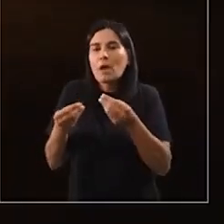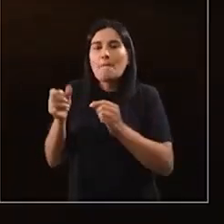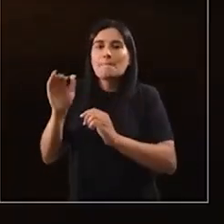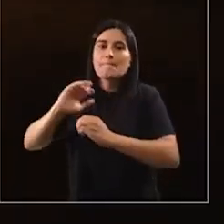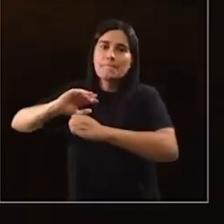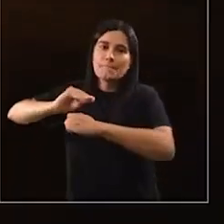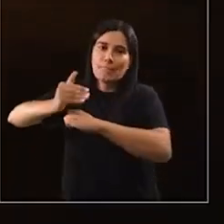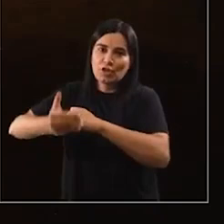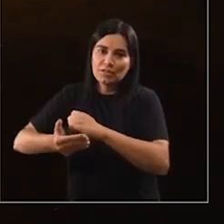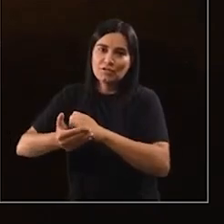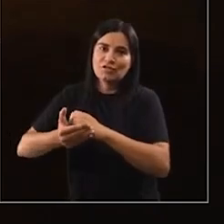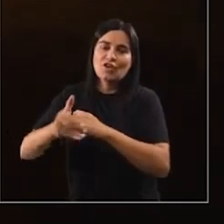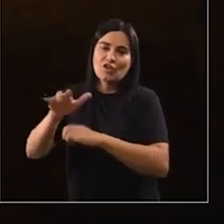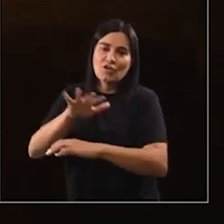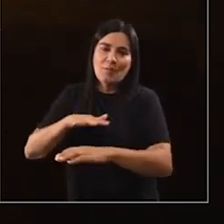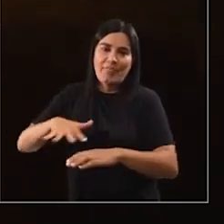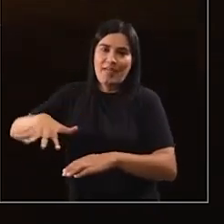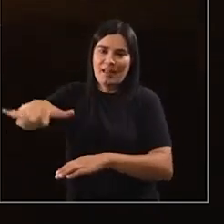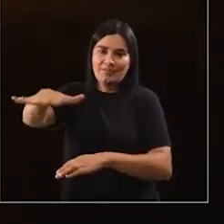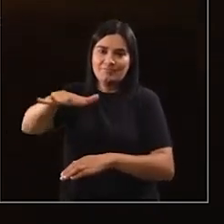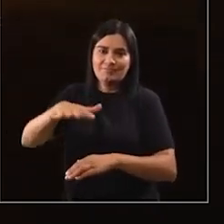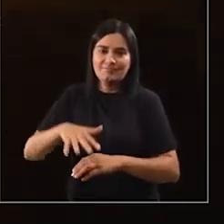del humedal. Eso sería el mejor escenario.